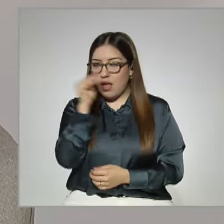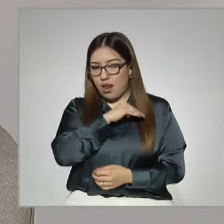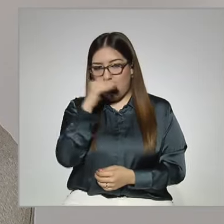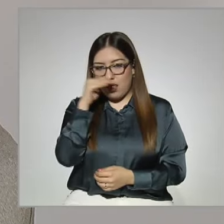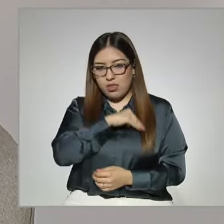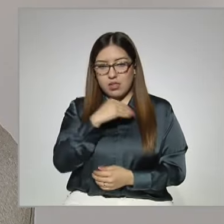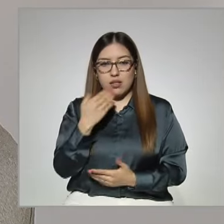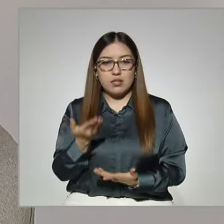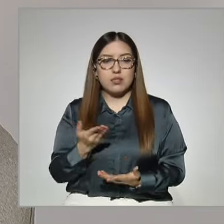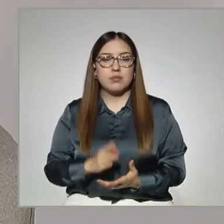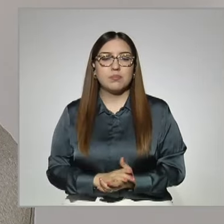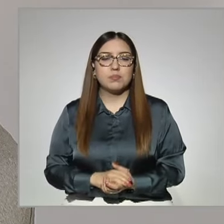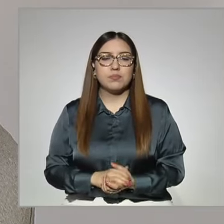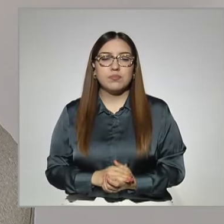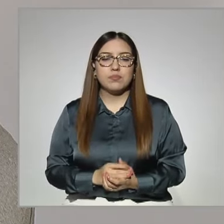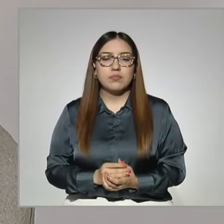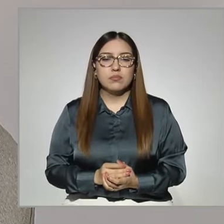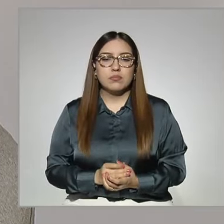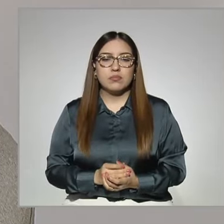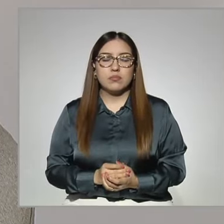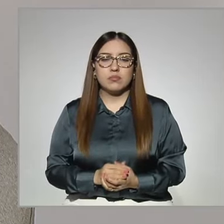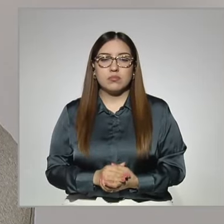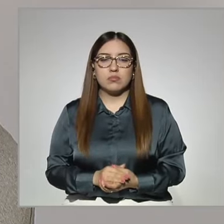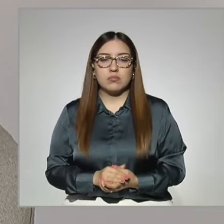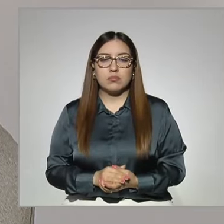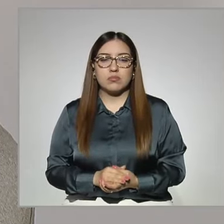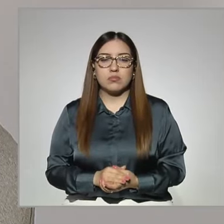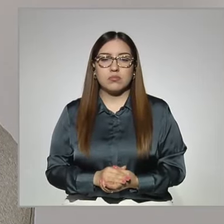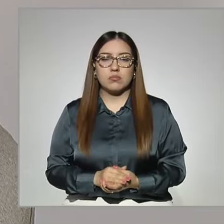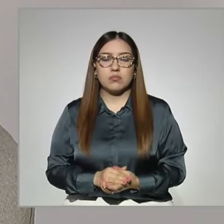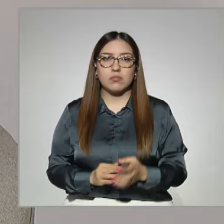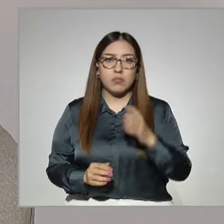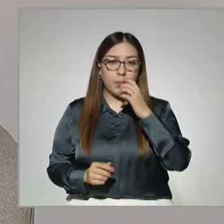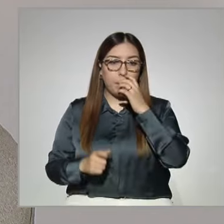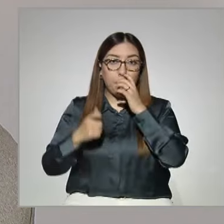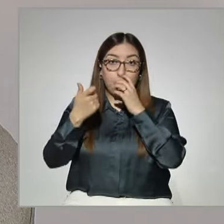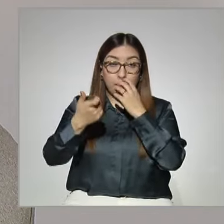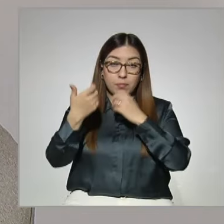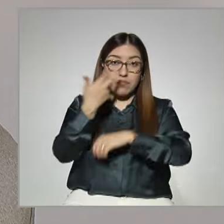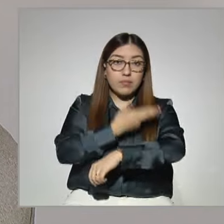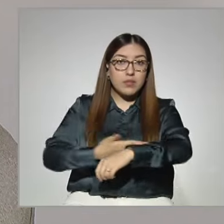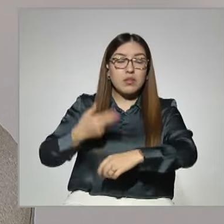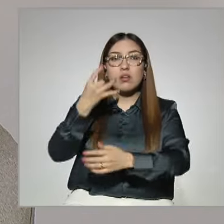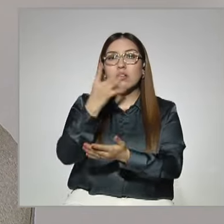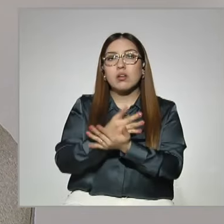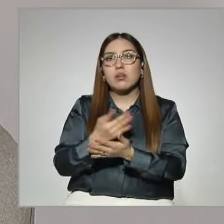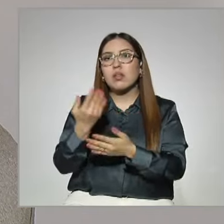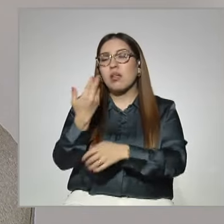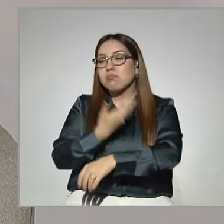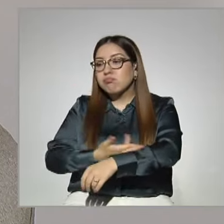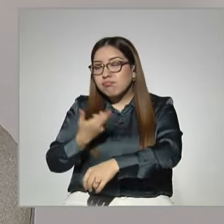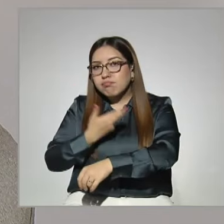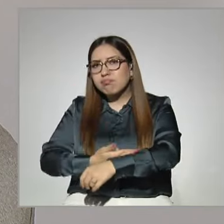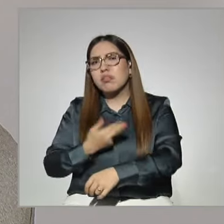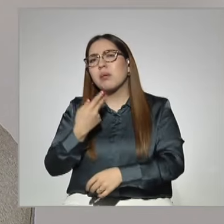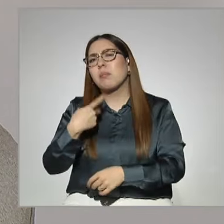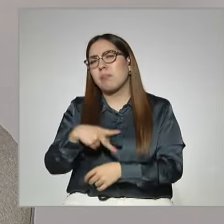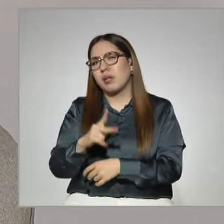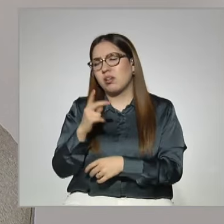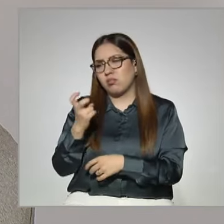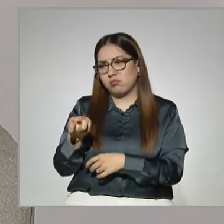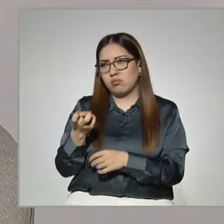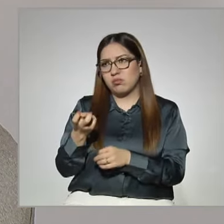Entonces, en realidad, los costos pueden ser más como en los trámites, en algunos de los trámites, pero no es una condicionante para,